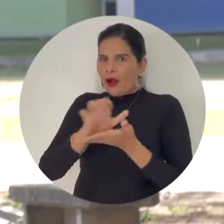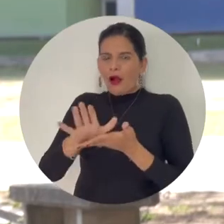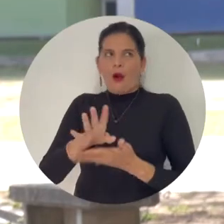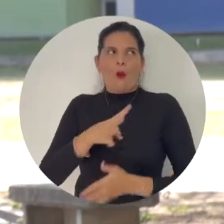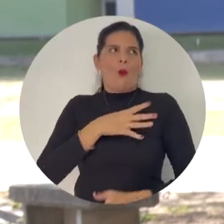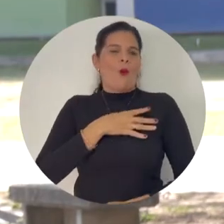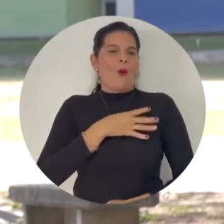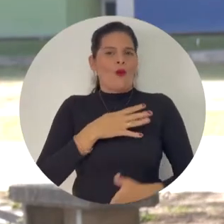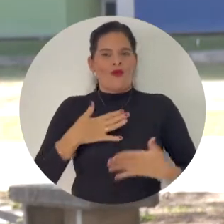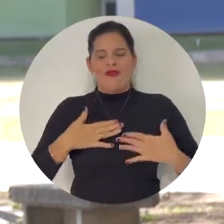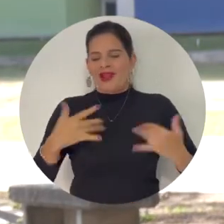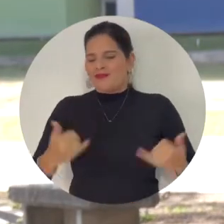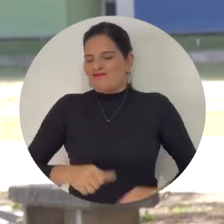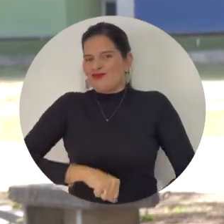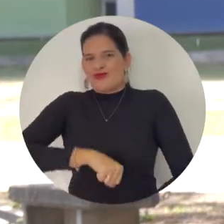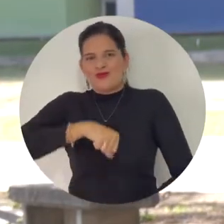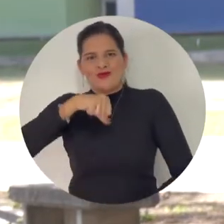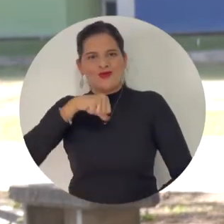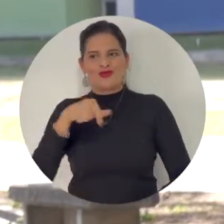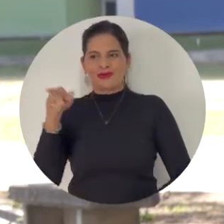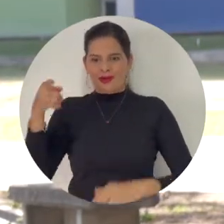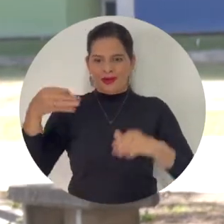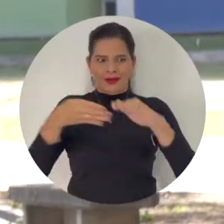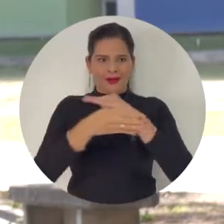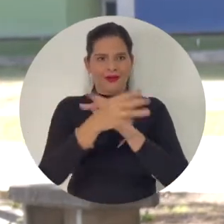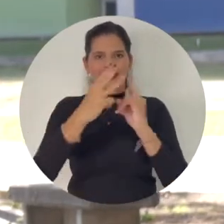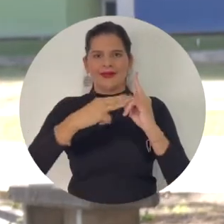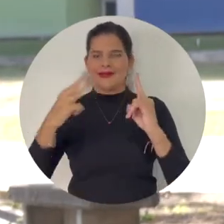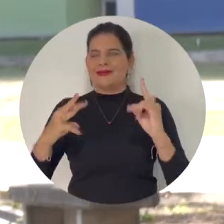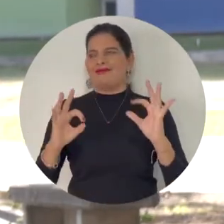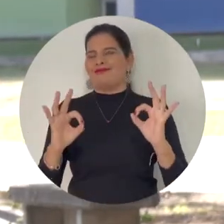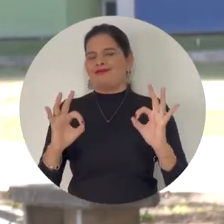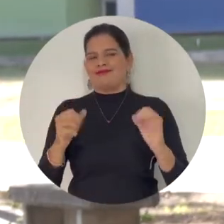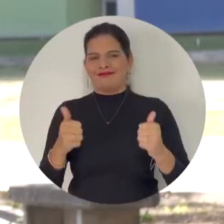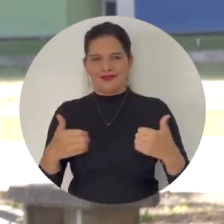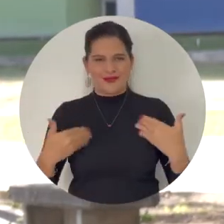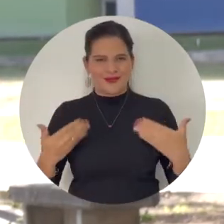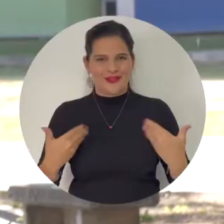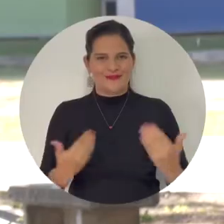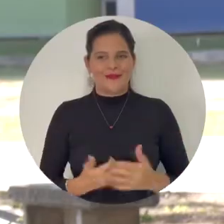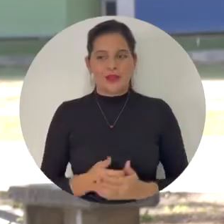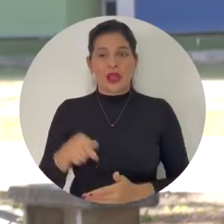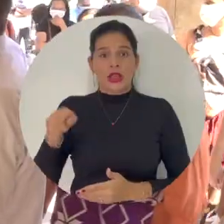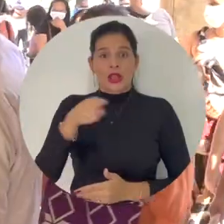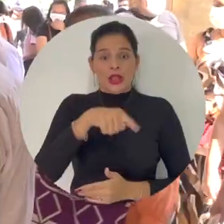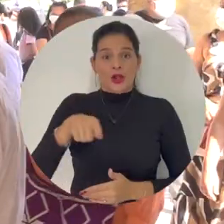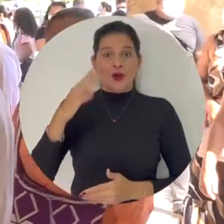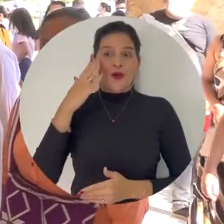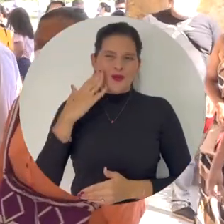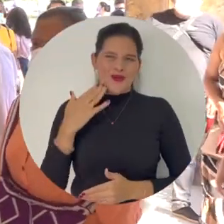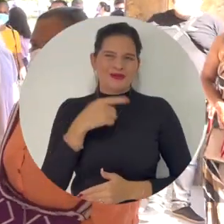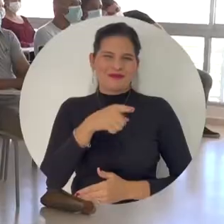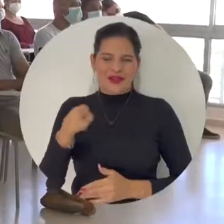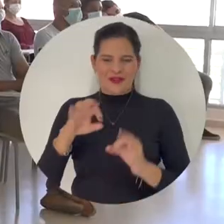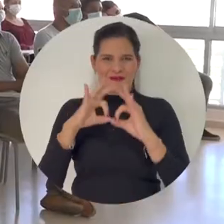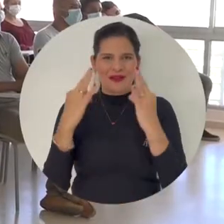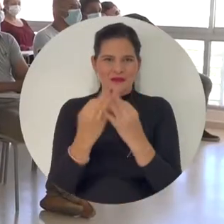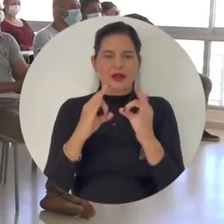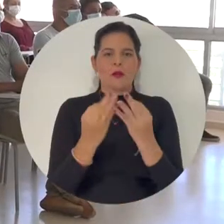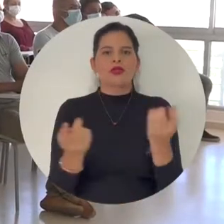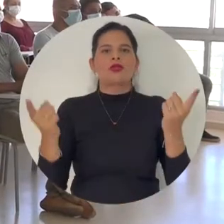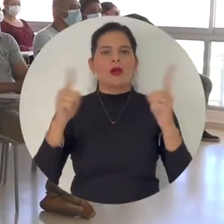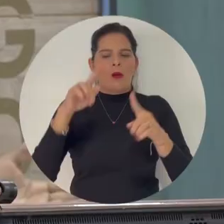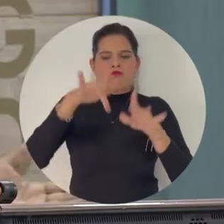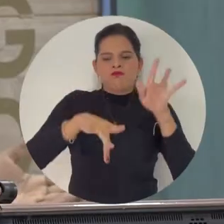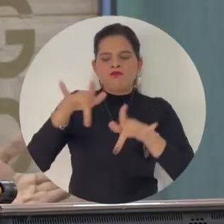mi hija, que se haya ganado esa beca para poder ingresar a la universidad. Los familiares de los jóvenes también